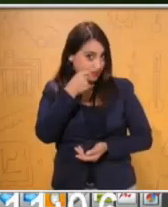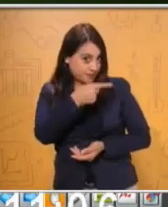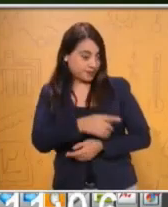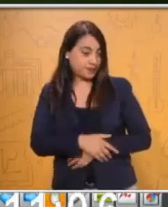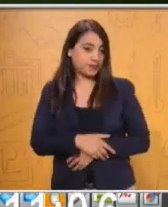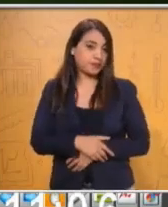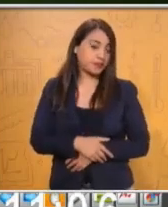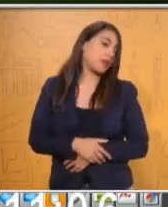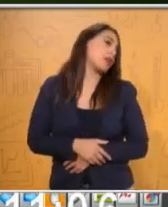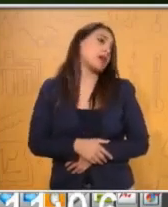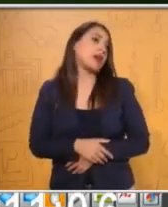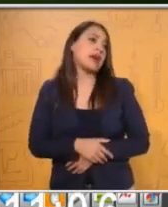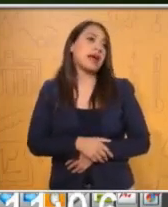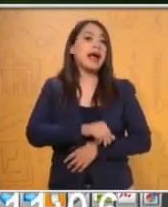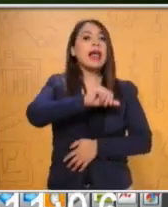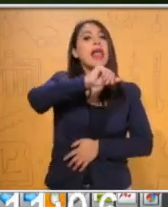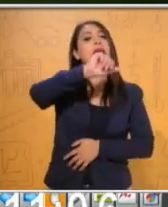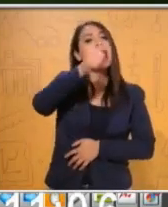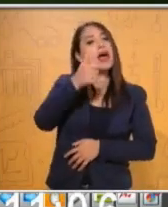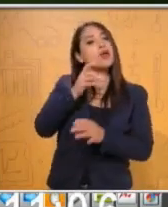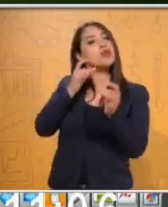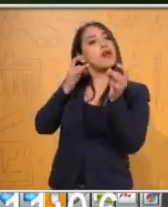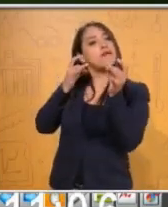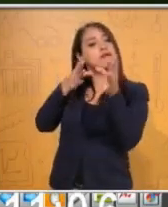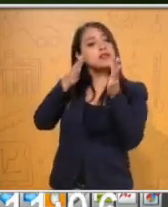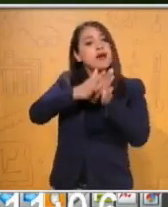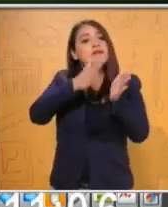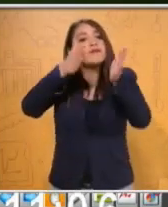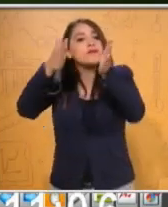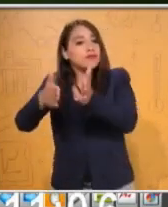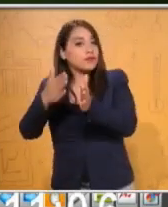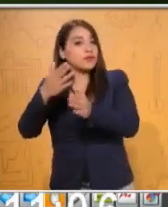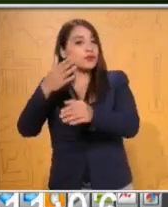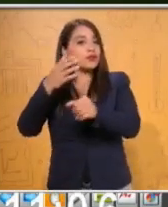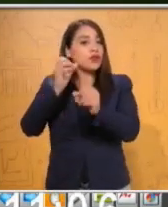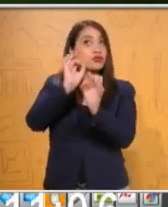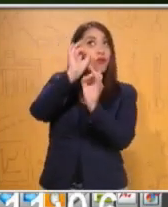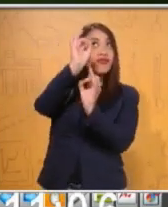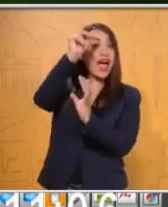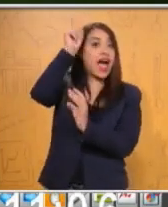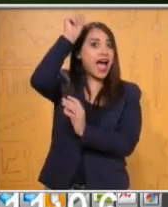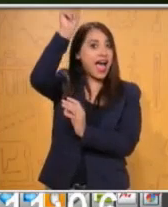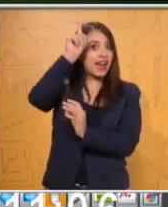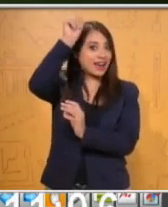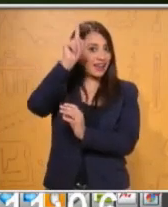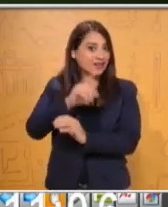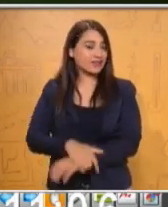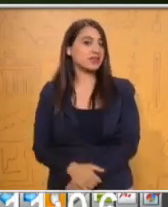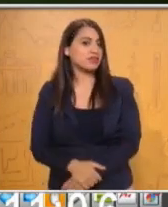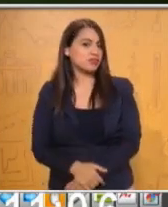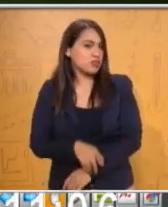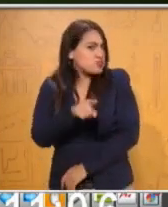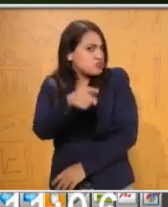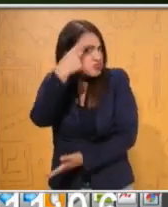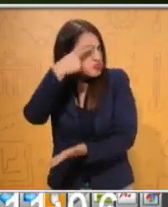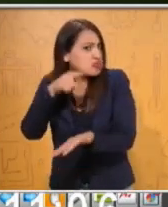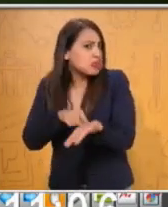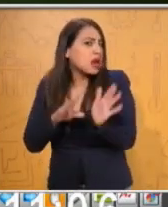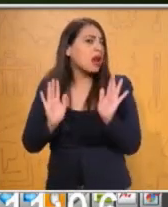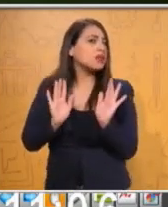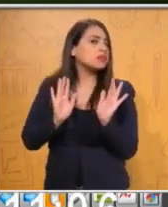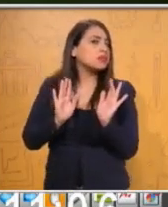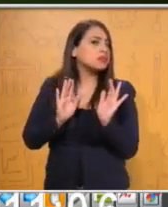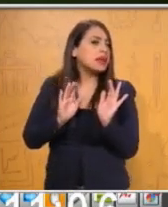Y la flecha de la figura número 2 apunta hacia arriba. ¿Hacia dónde crees que vaya a